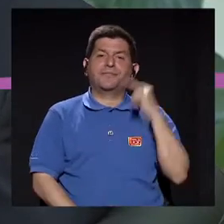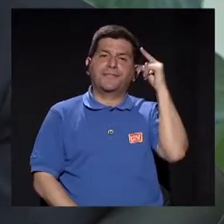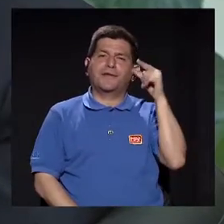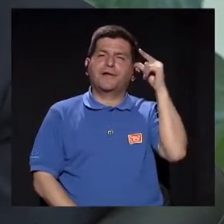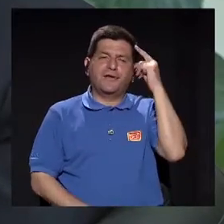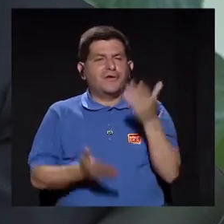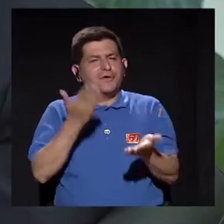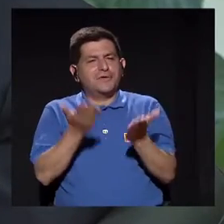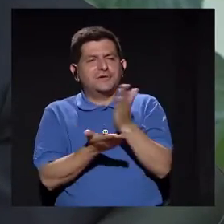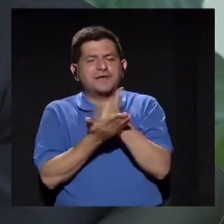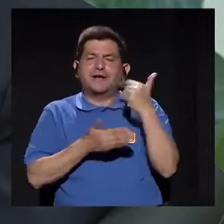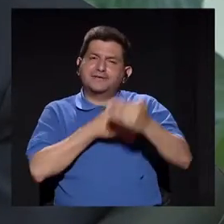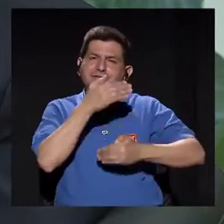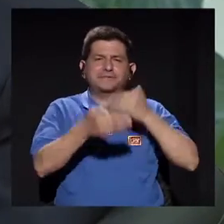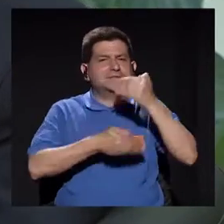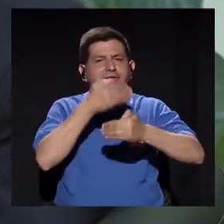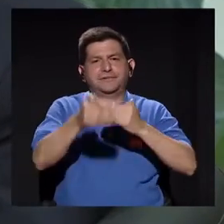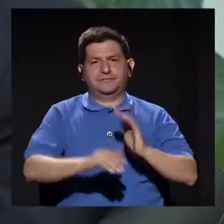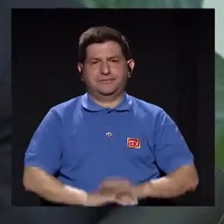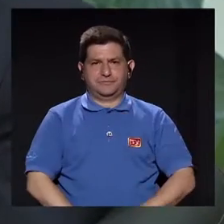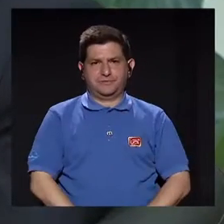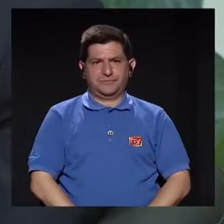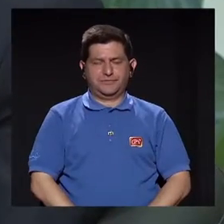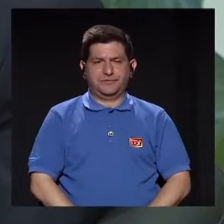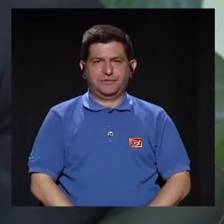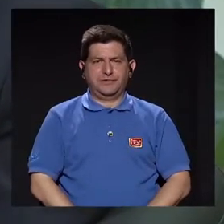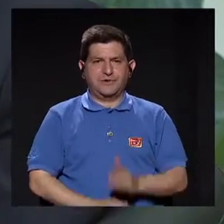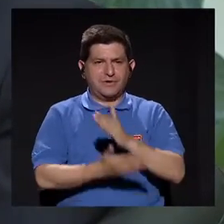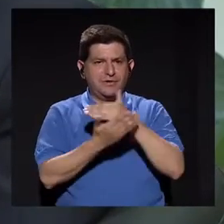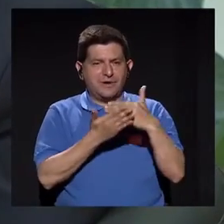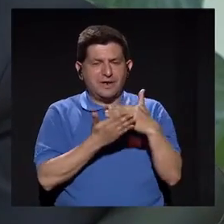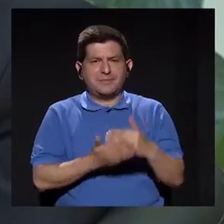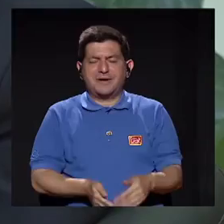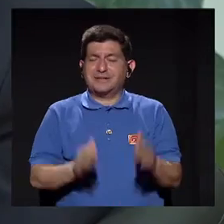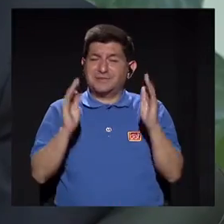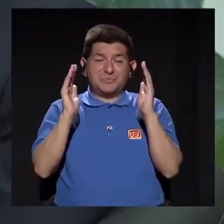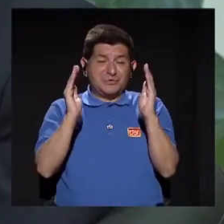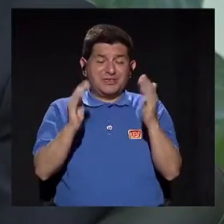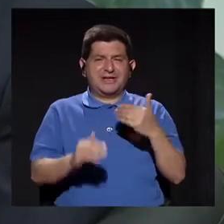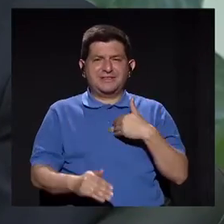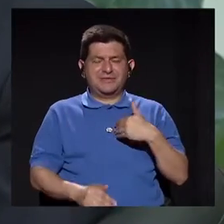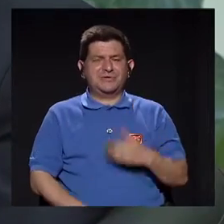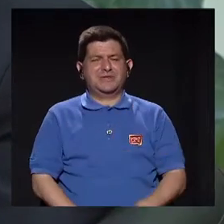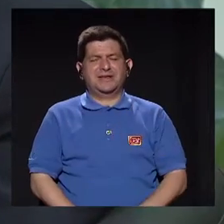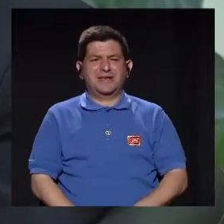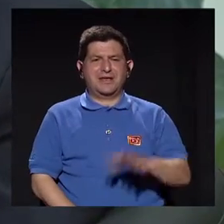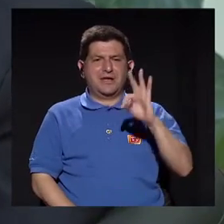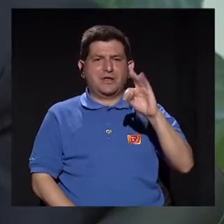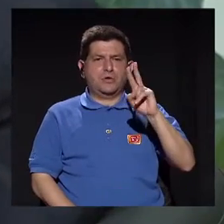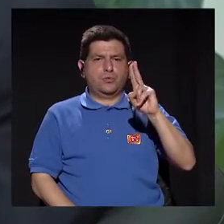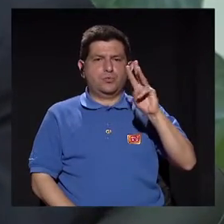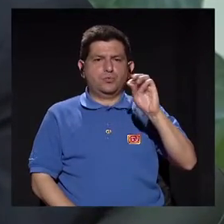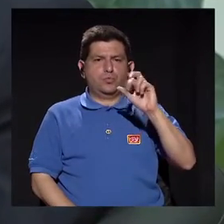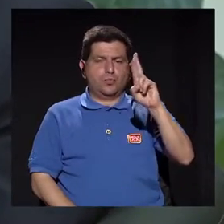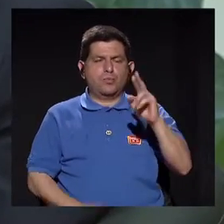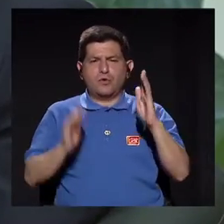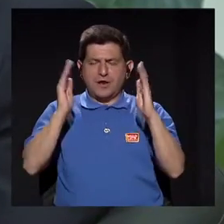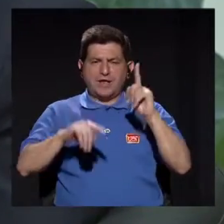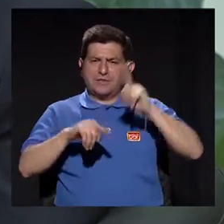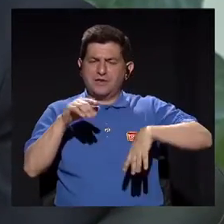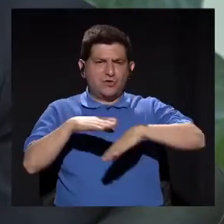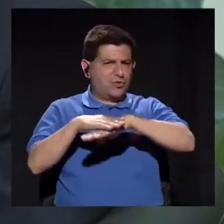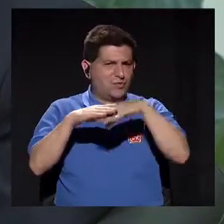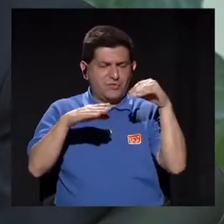Obviamente habrá algunos procedimientos en los cuales el órgano es muchísimo más grande o tenemos un tumor muy grande que no lo vamos a poder